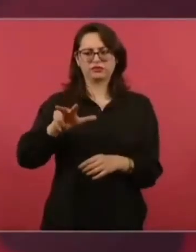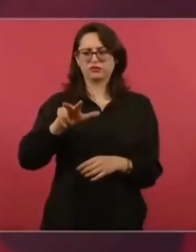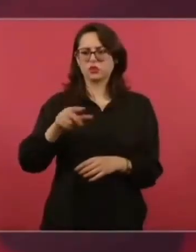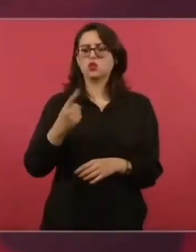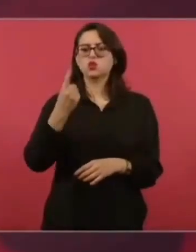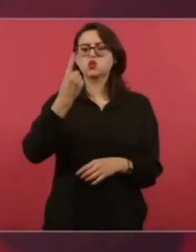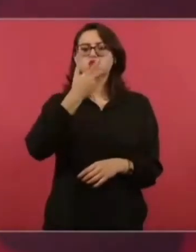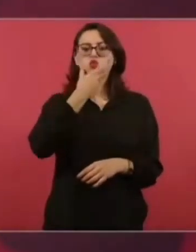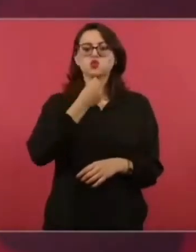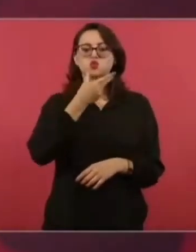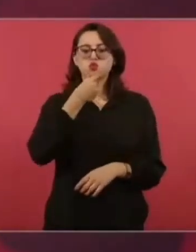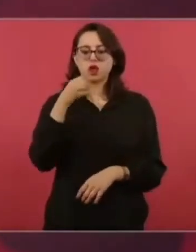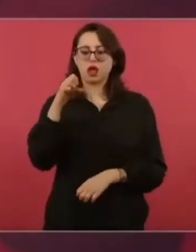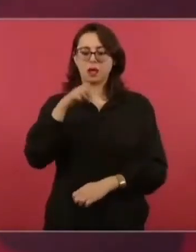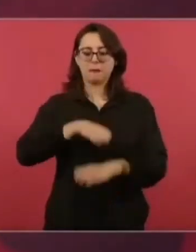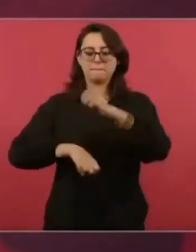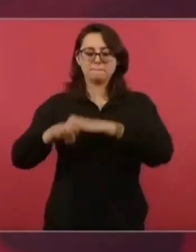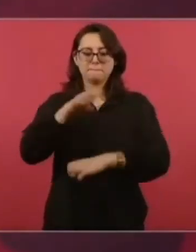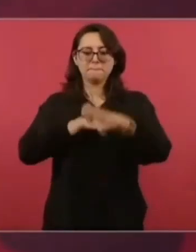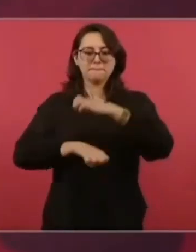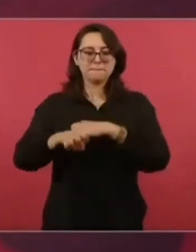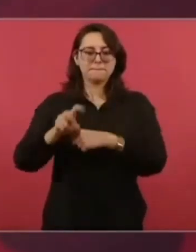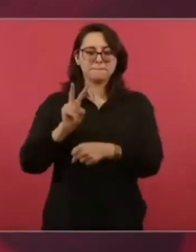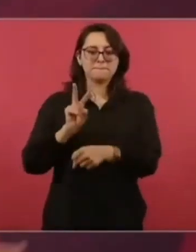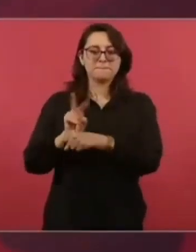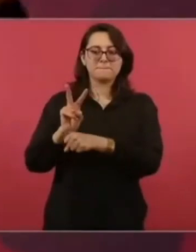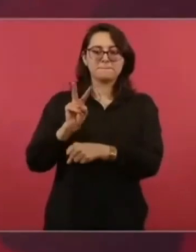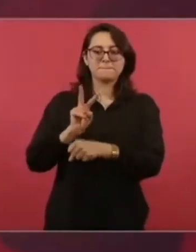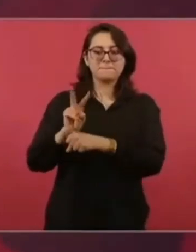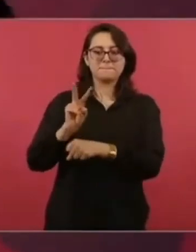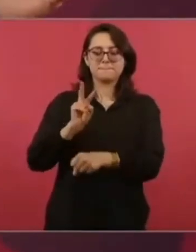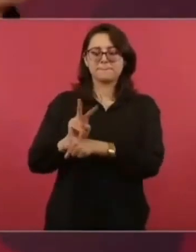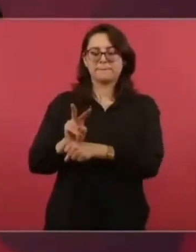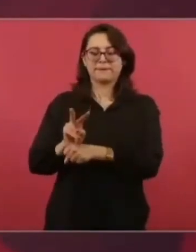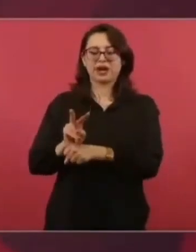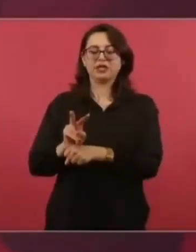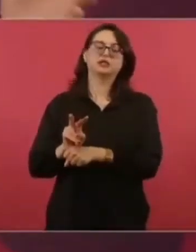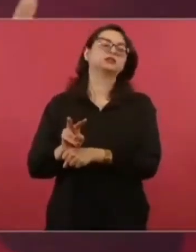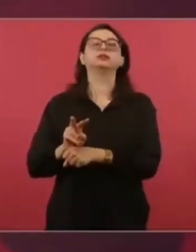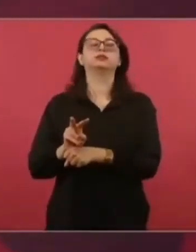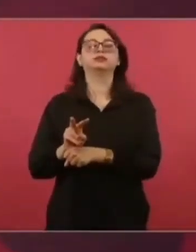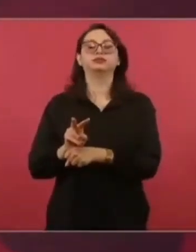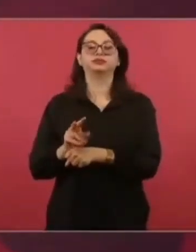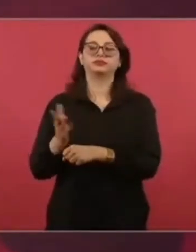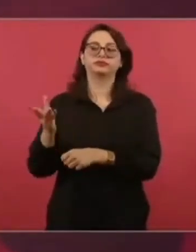Venezuela, una reunión allá a Punta Mita,